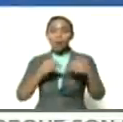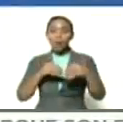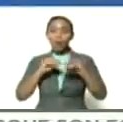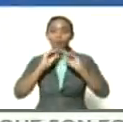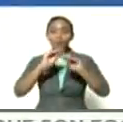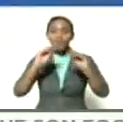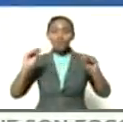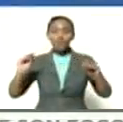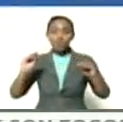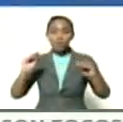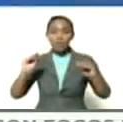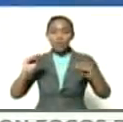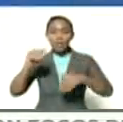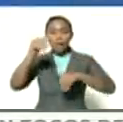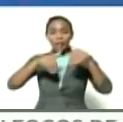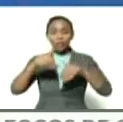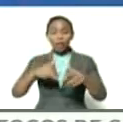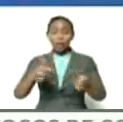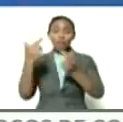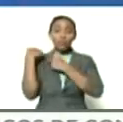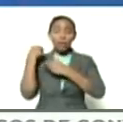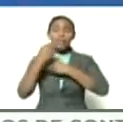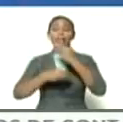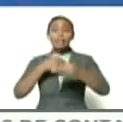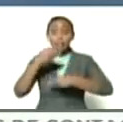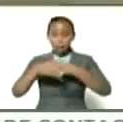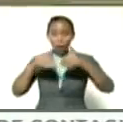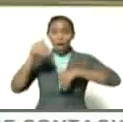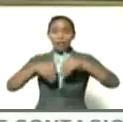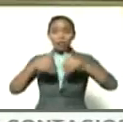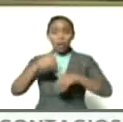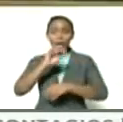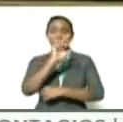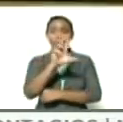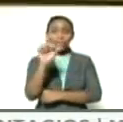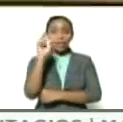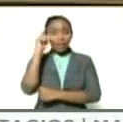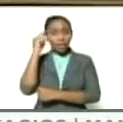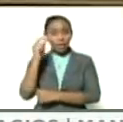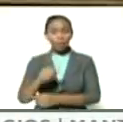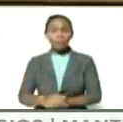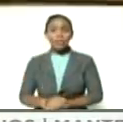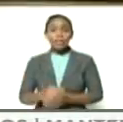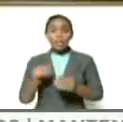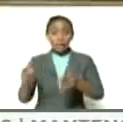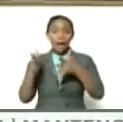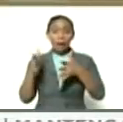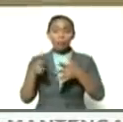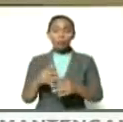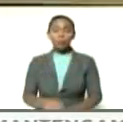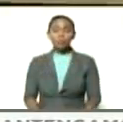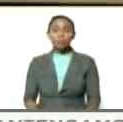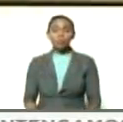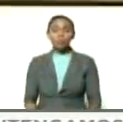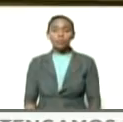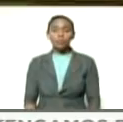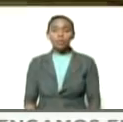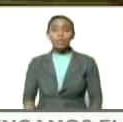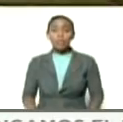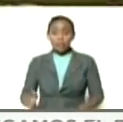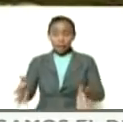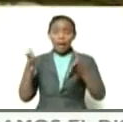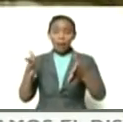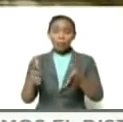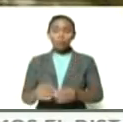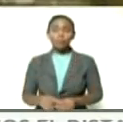elecciones me correspondía y se hicieron las elecciones en 30 días y ganamos y ganamos